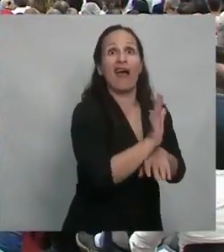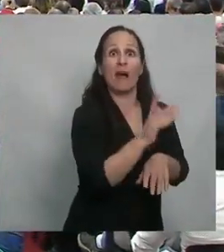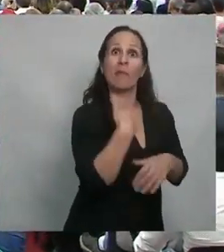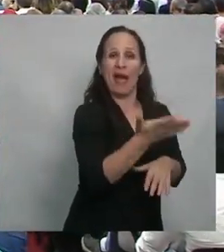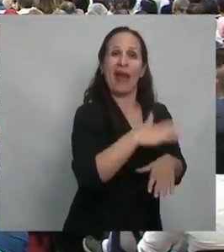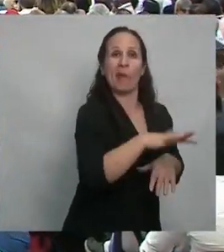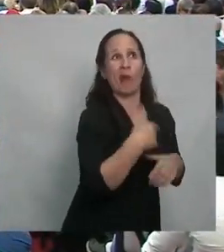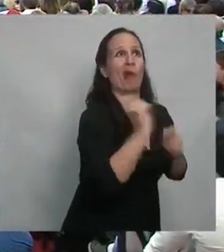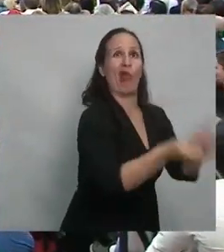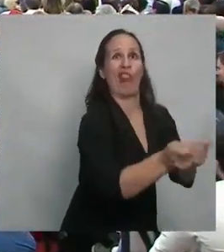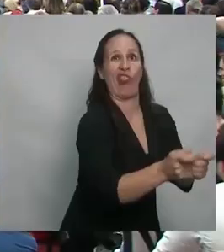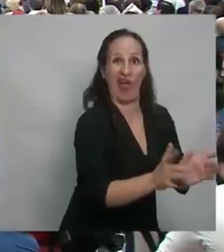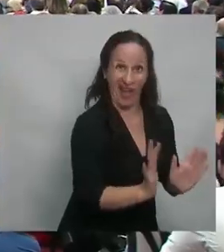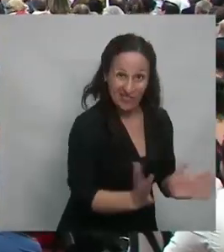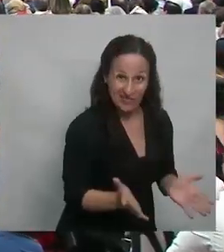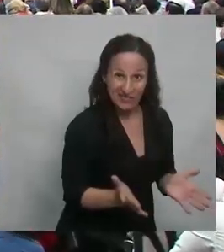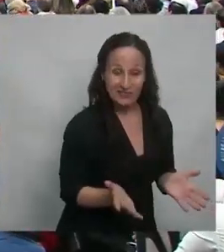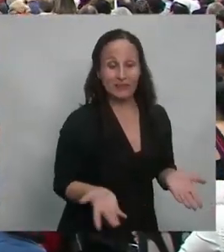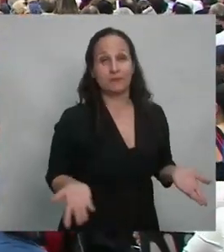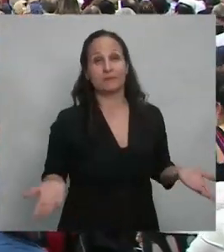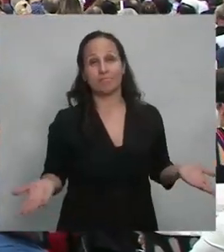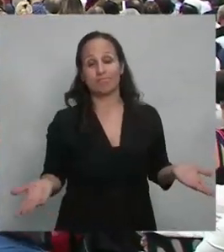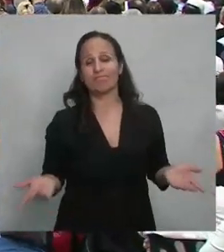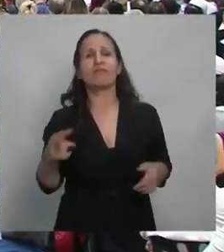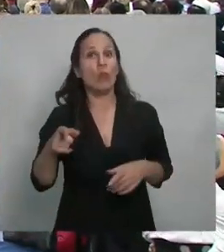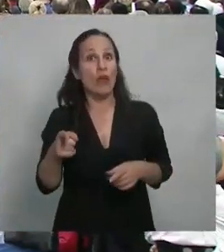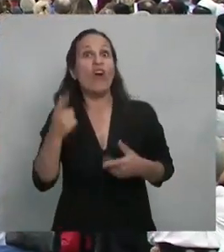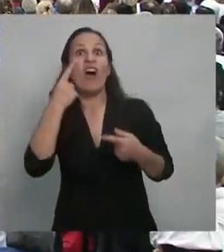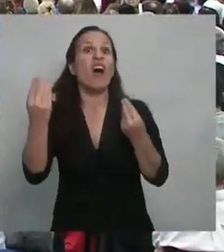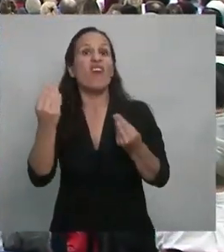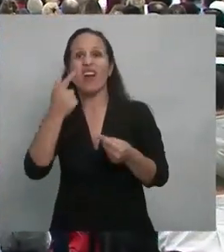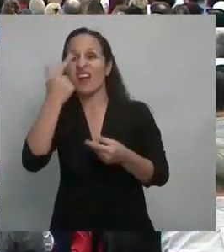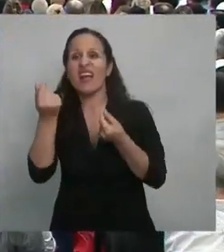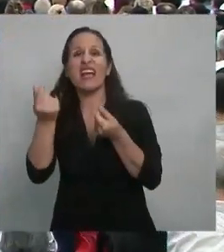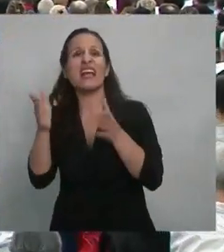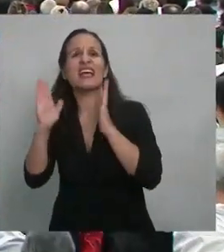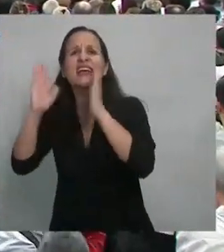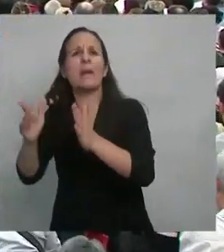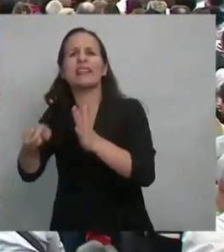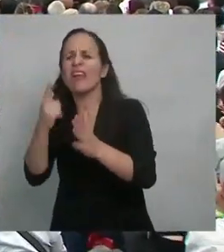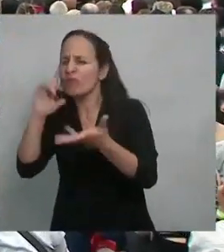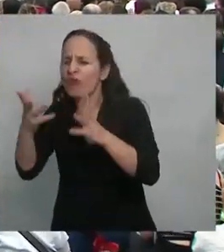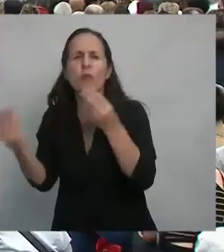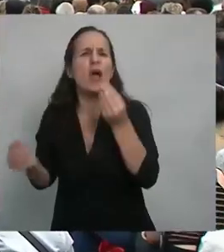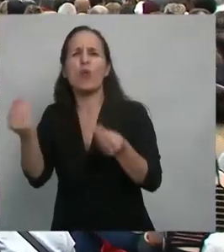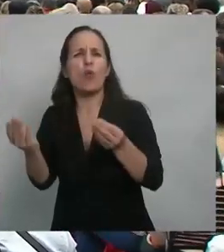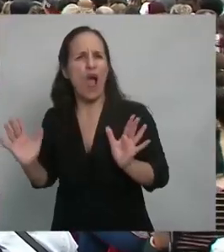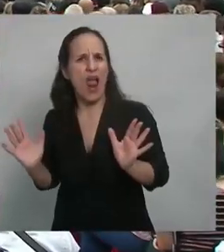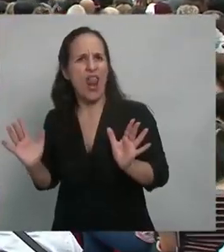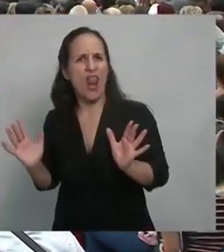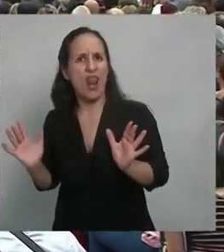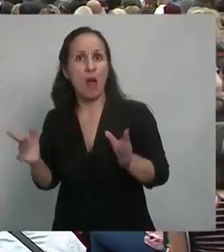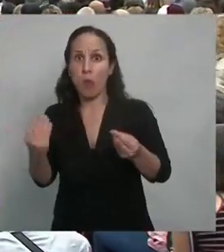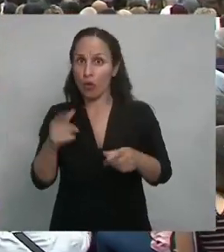es que debiera plantearse el capitalismo, qué clase de capitalismo es este que es malo